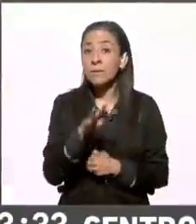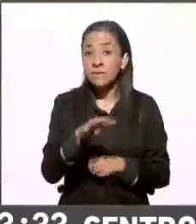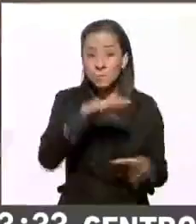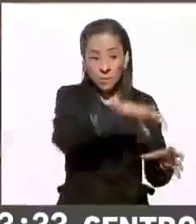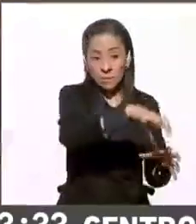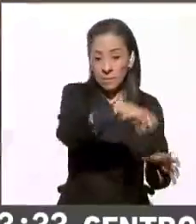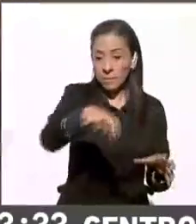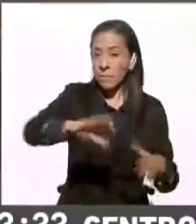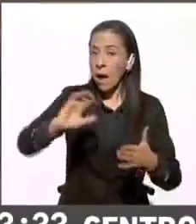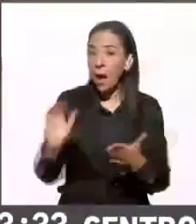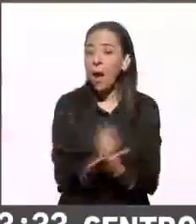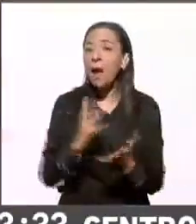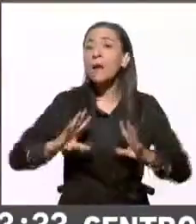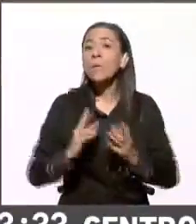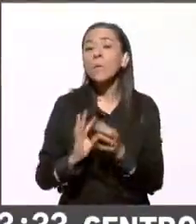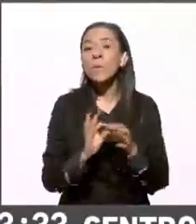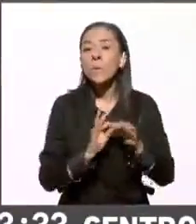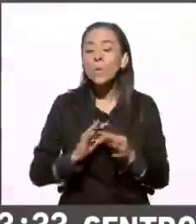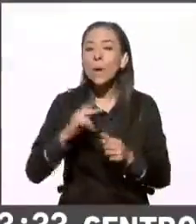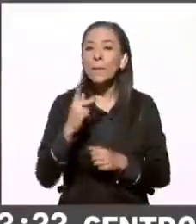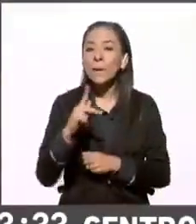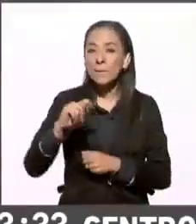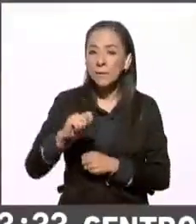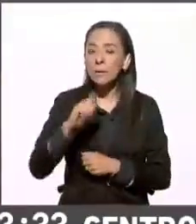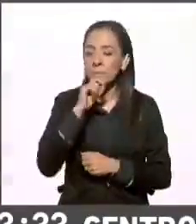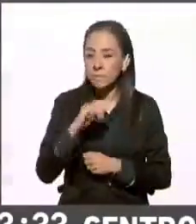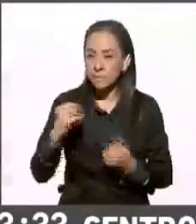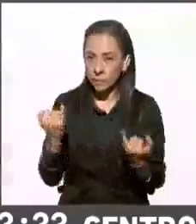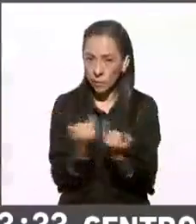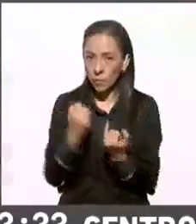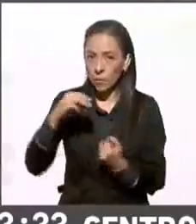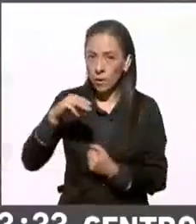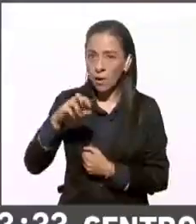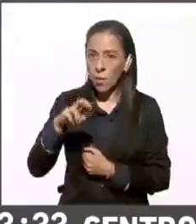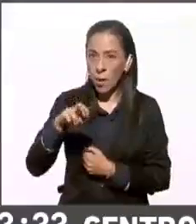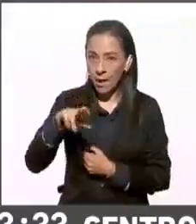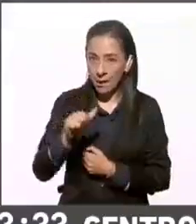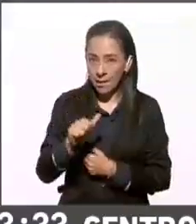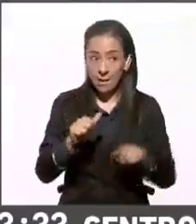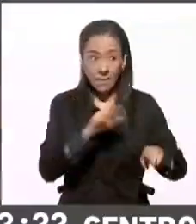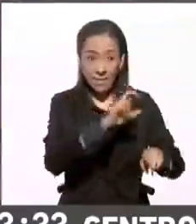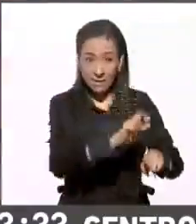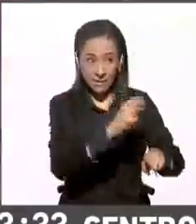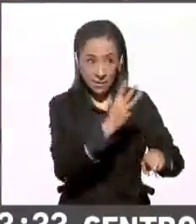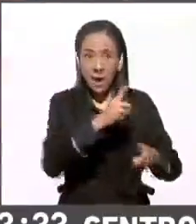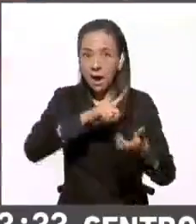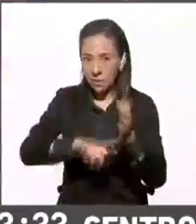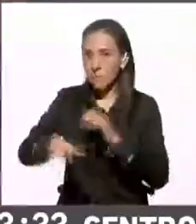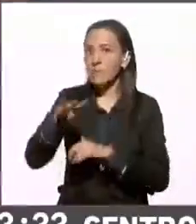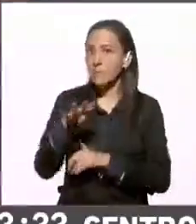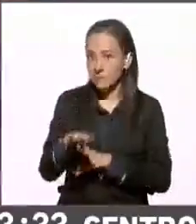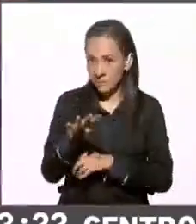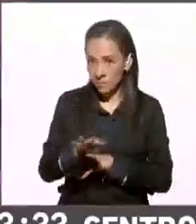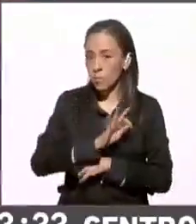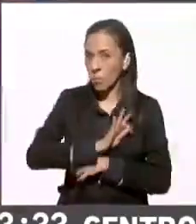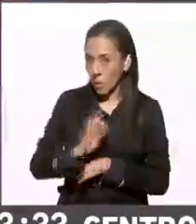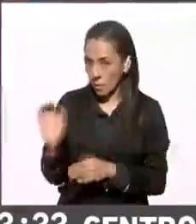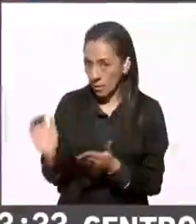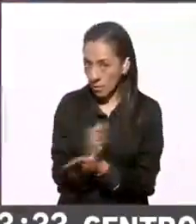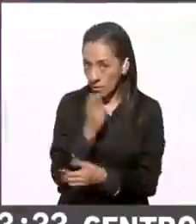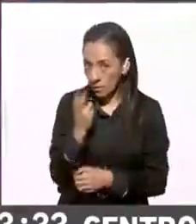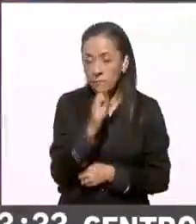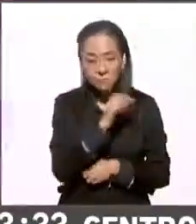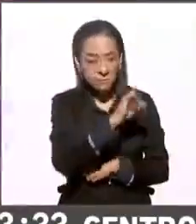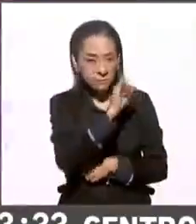ganaría la coalición PT-Morena. 19 de los 33. Exacto, entonces estamos hablando de que digamos que